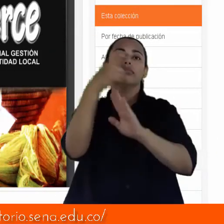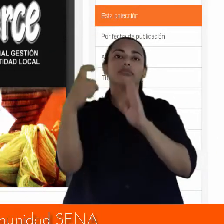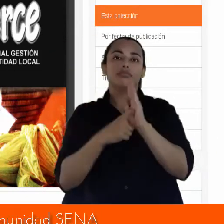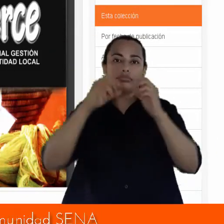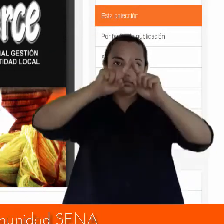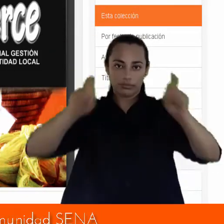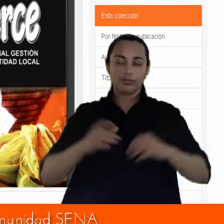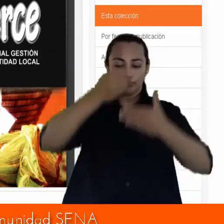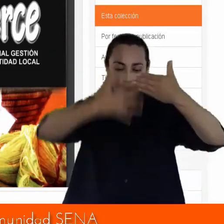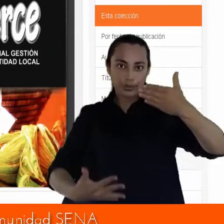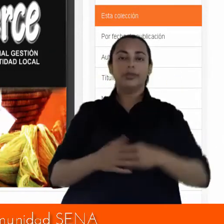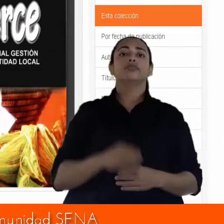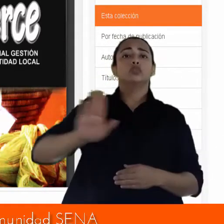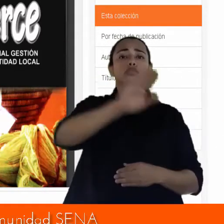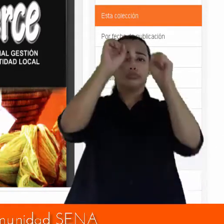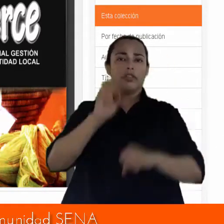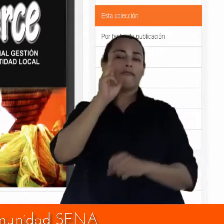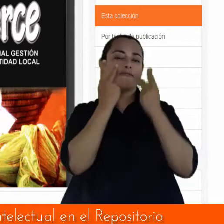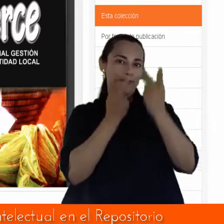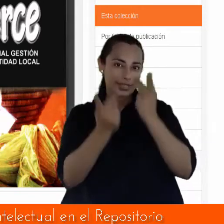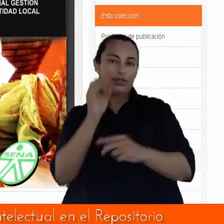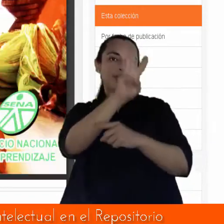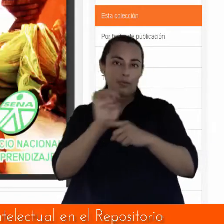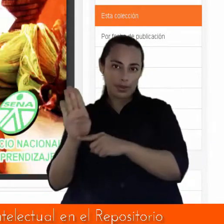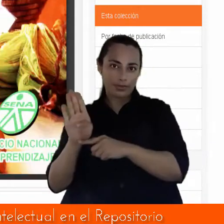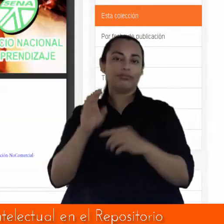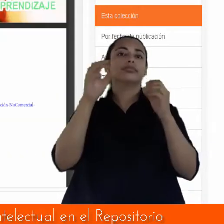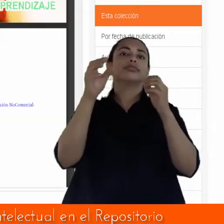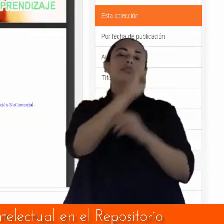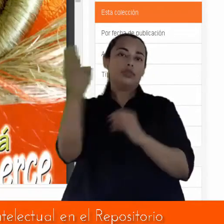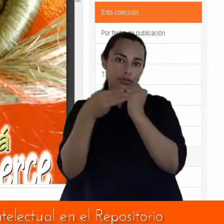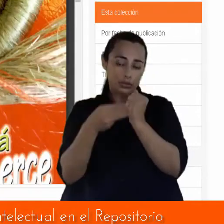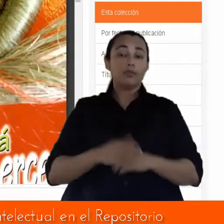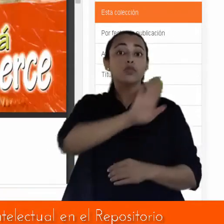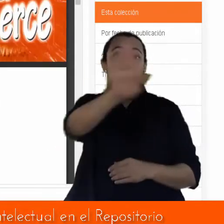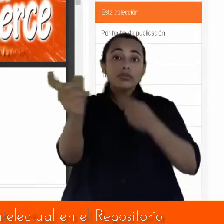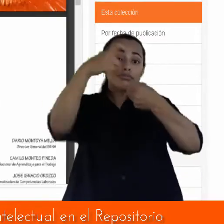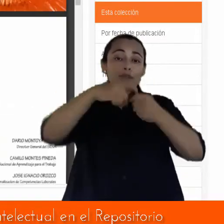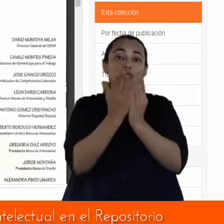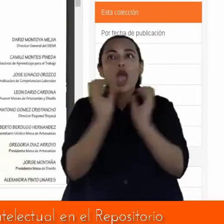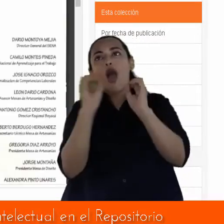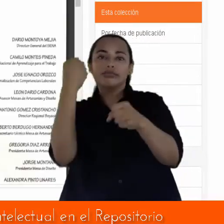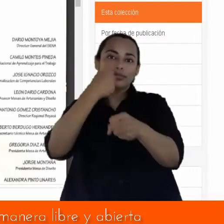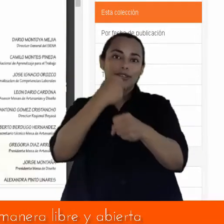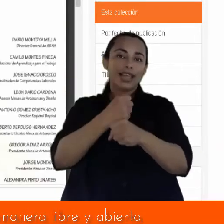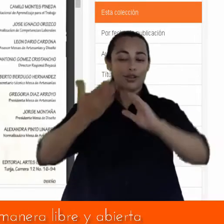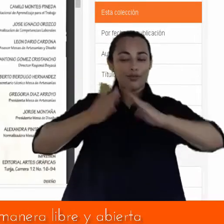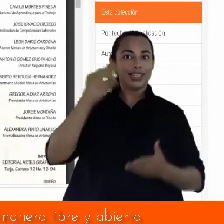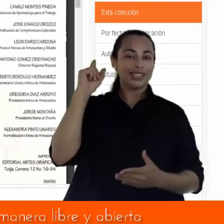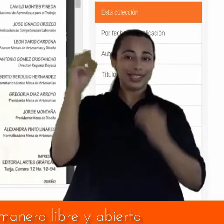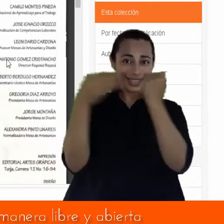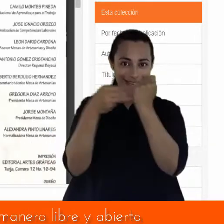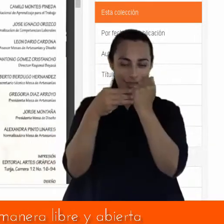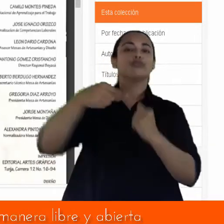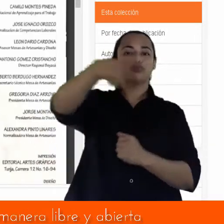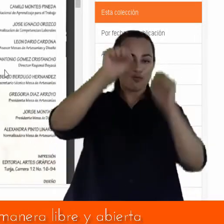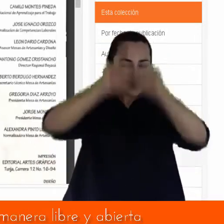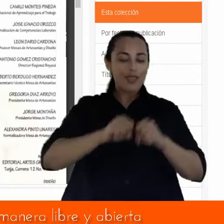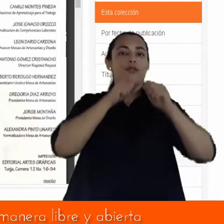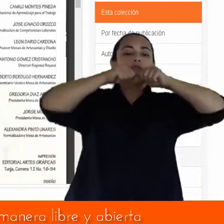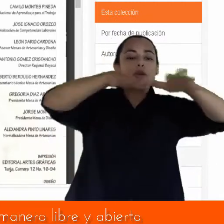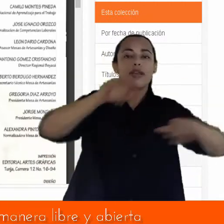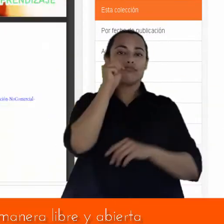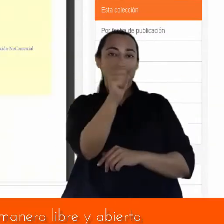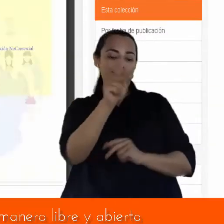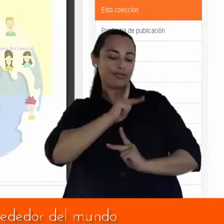Si eres parte de la comunidad Sena puedes publicar tu producción intelectual en el repositorio para que sea consultada de